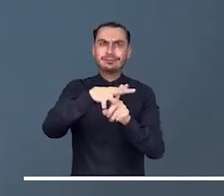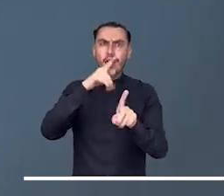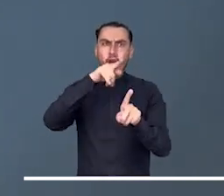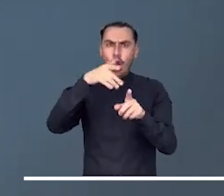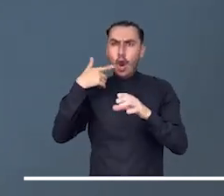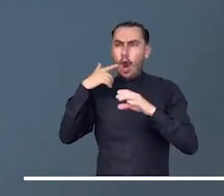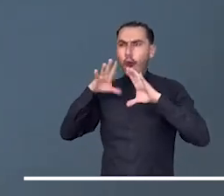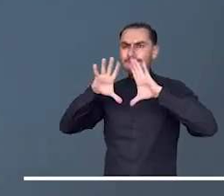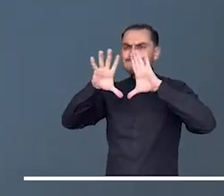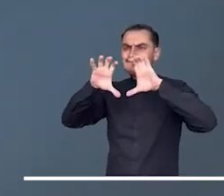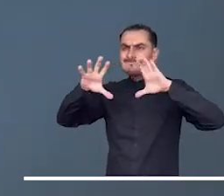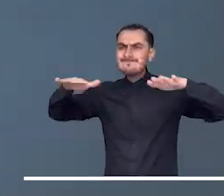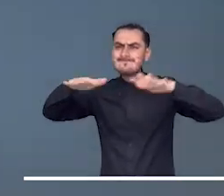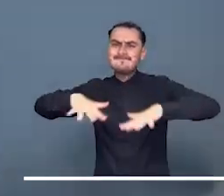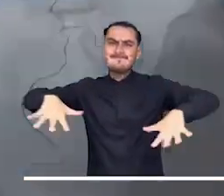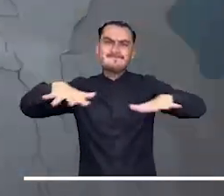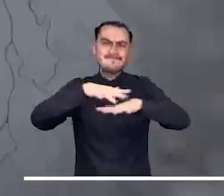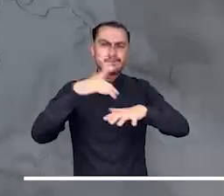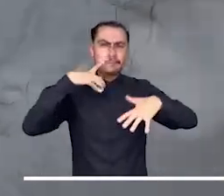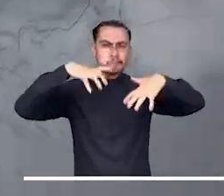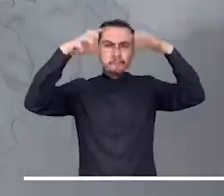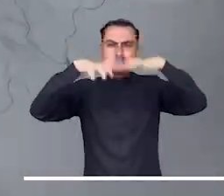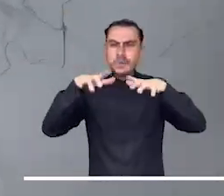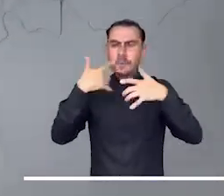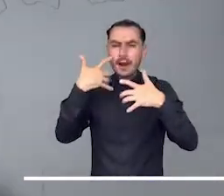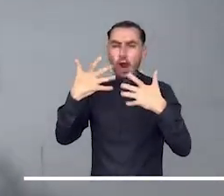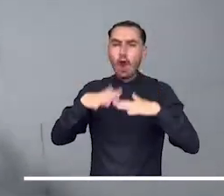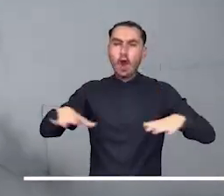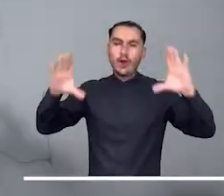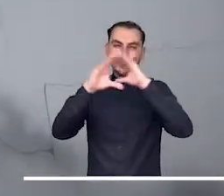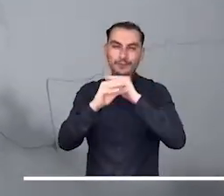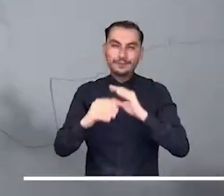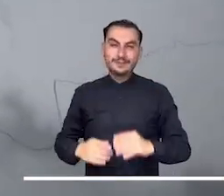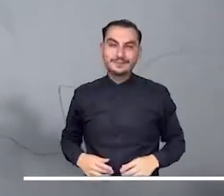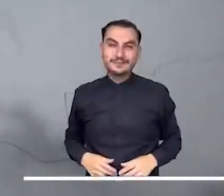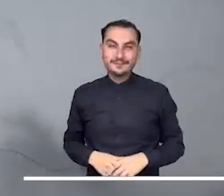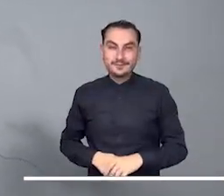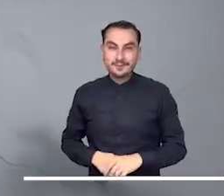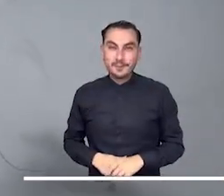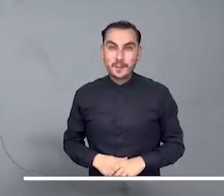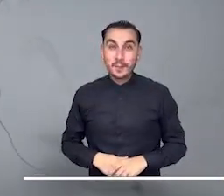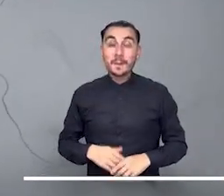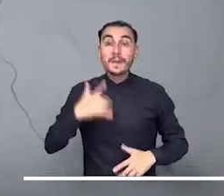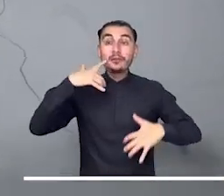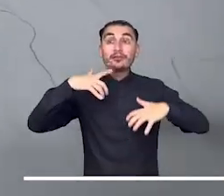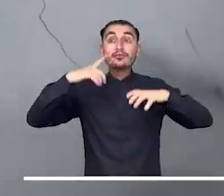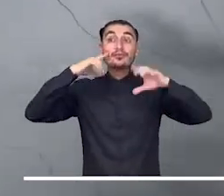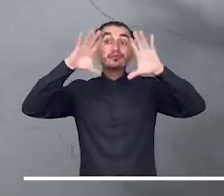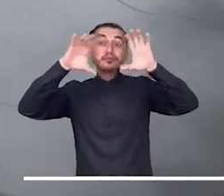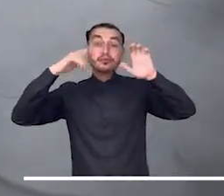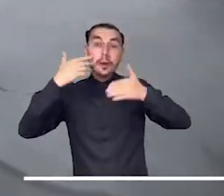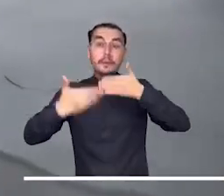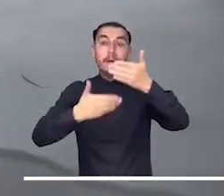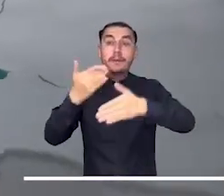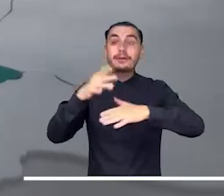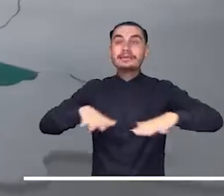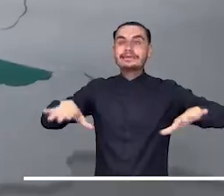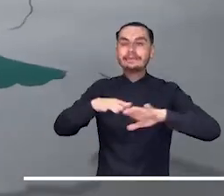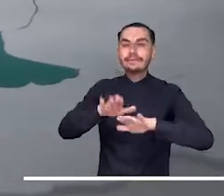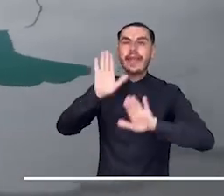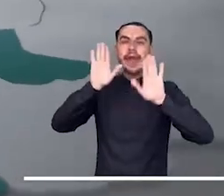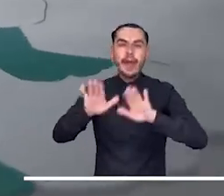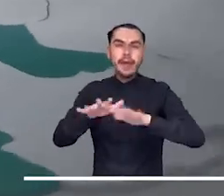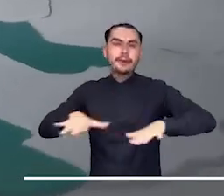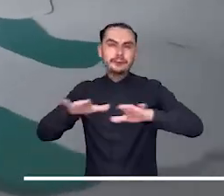precipitaciones especialmente durante la noche. Las nubes se irán agrupando sobre algunos sectores de Cauca,